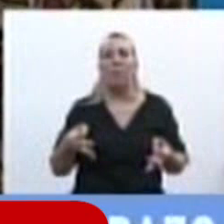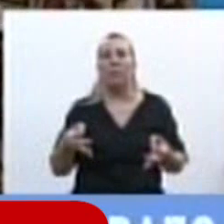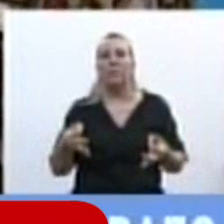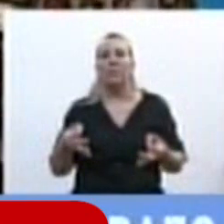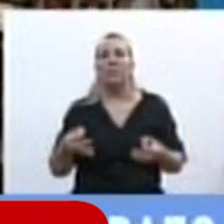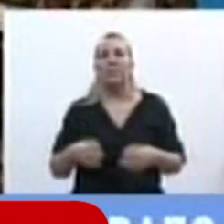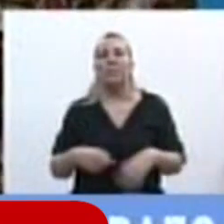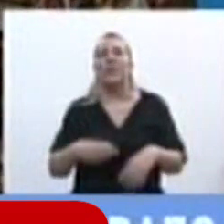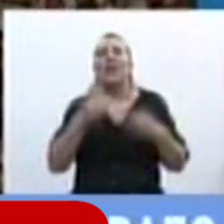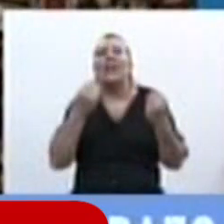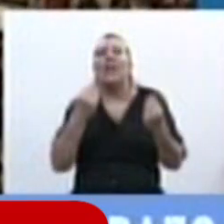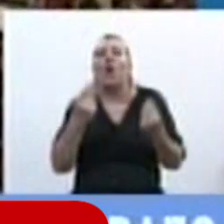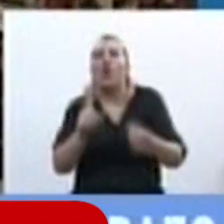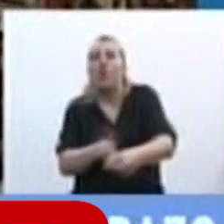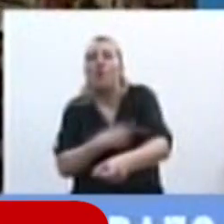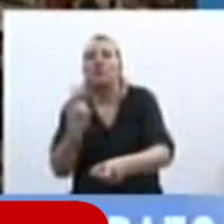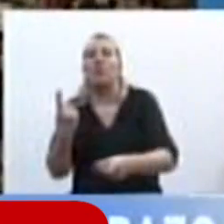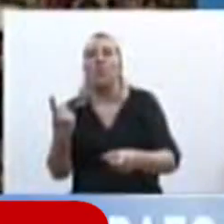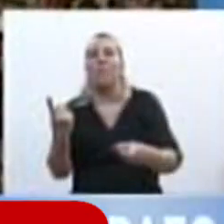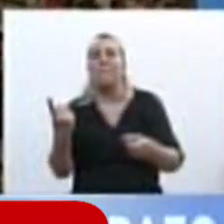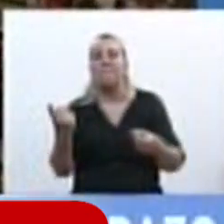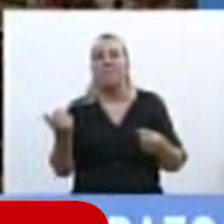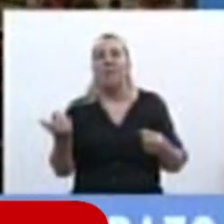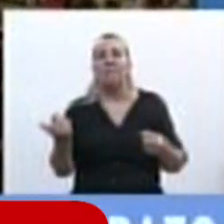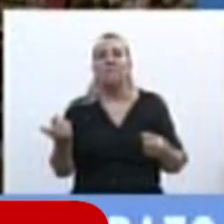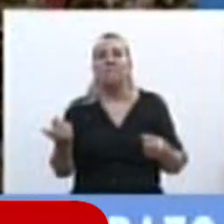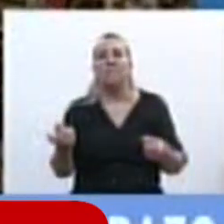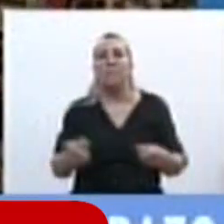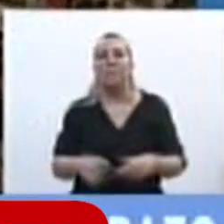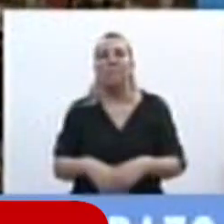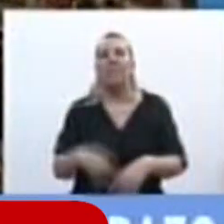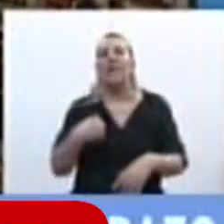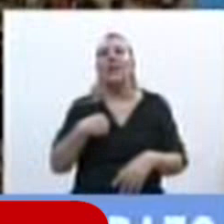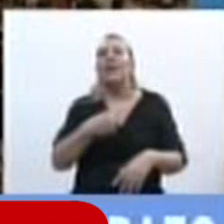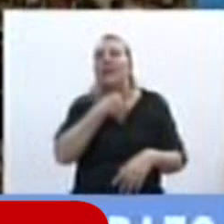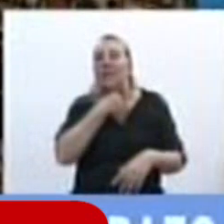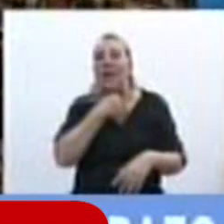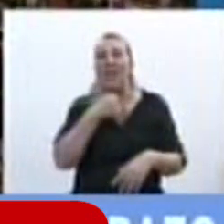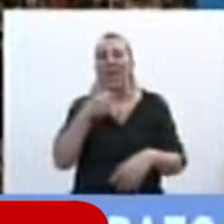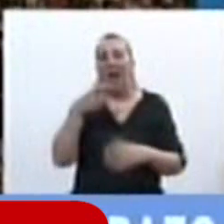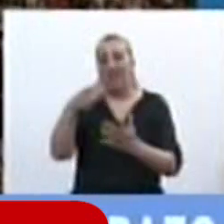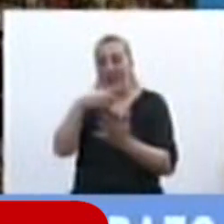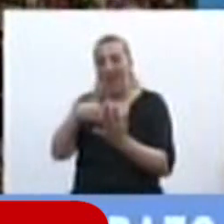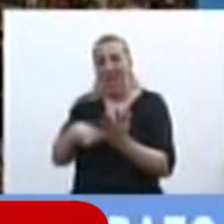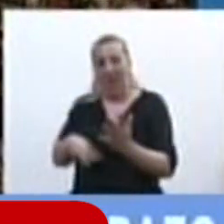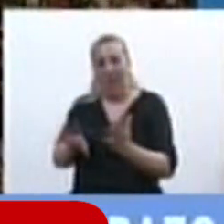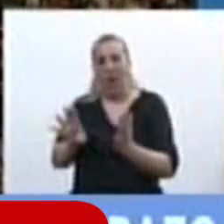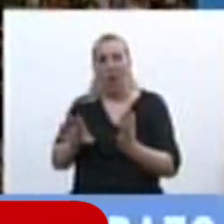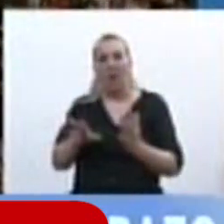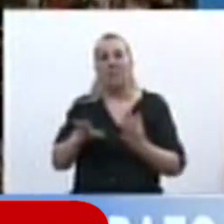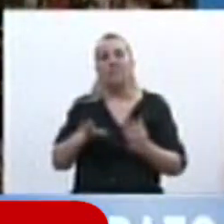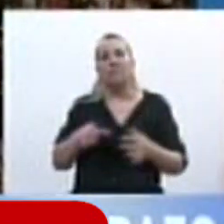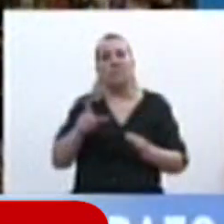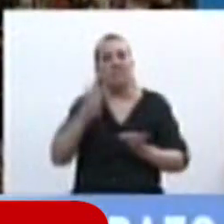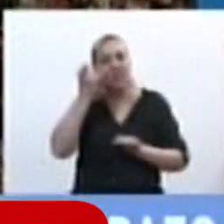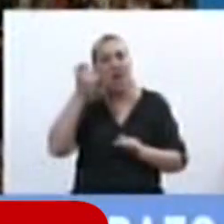lo que es una costumbre o no una costumbre, y quería leer acá algo que sucedió,